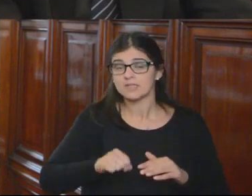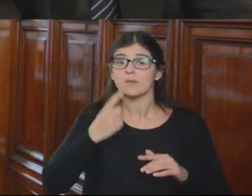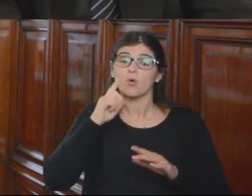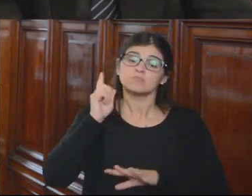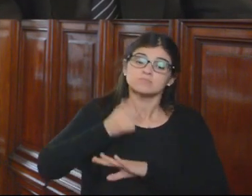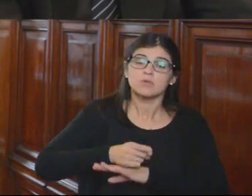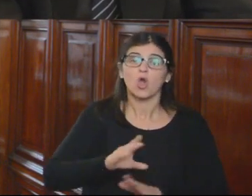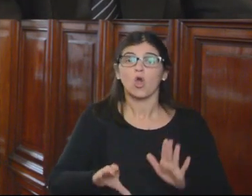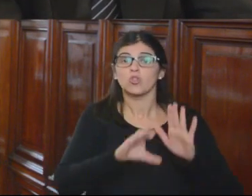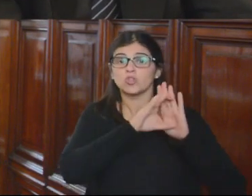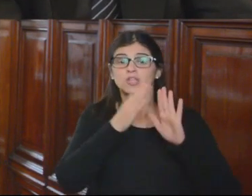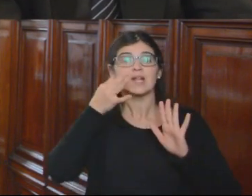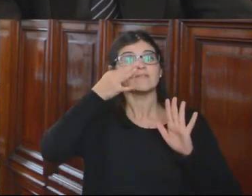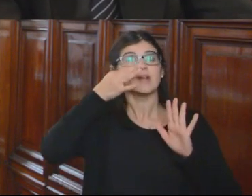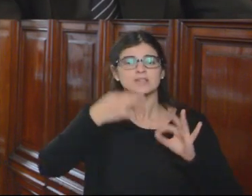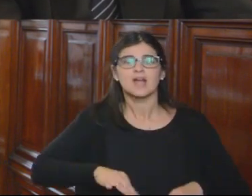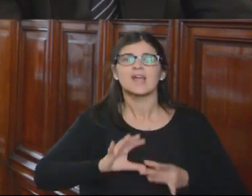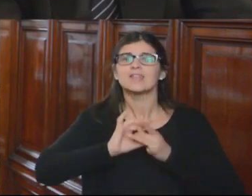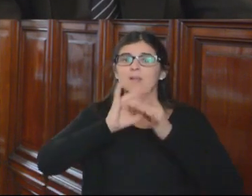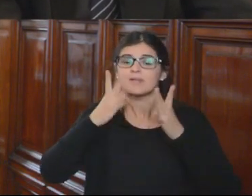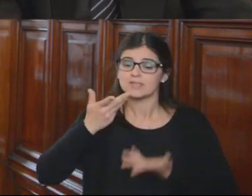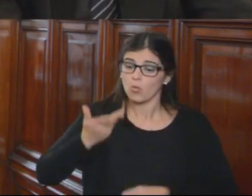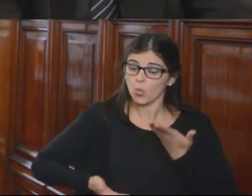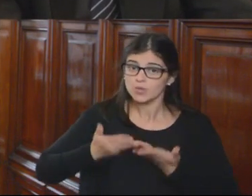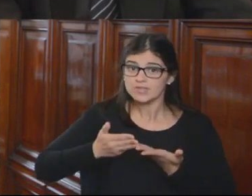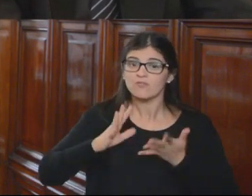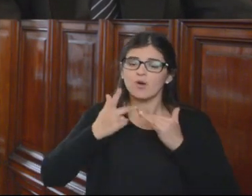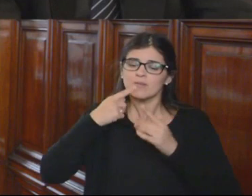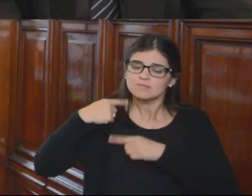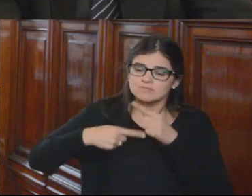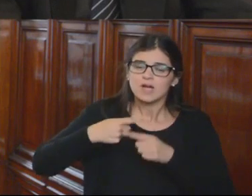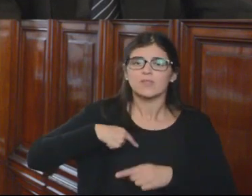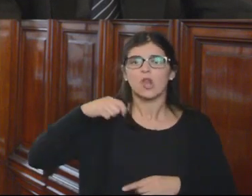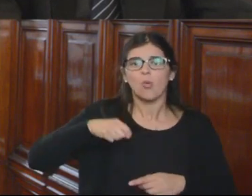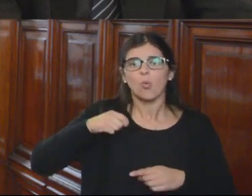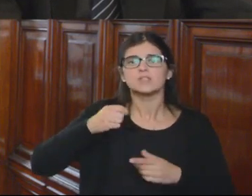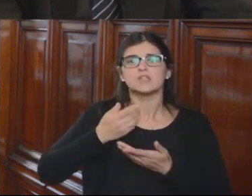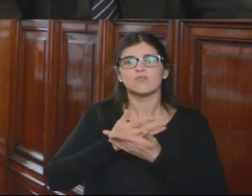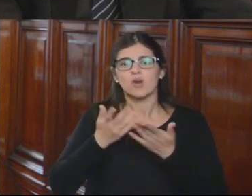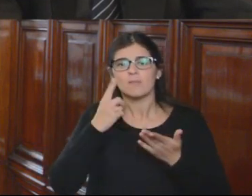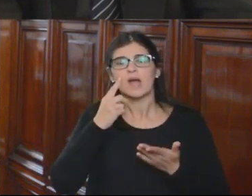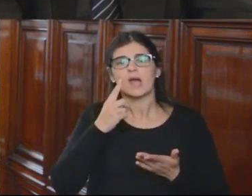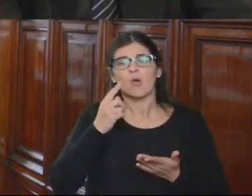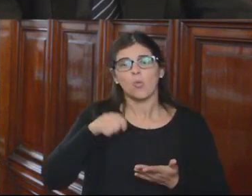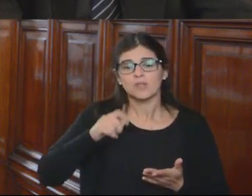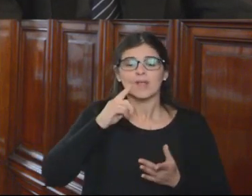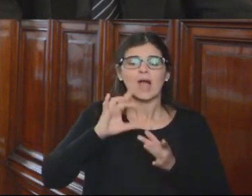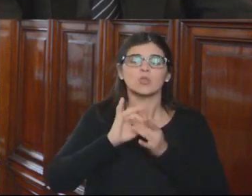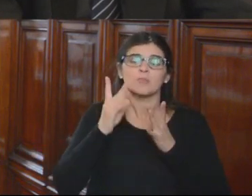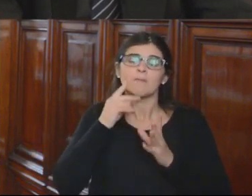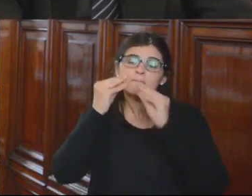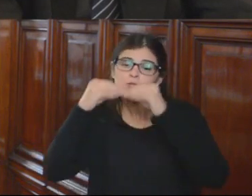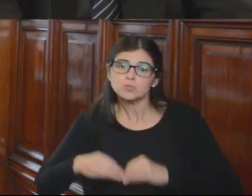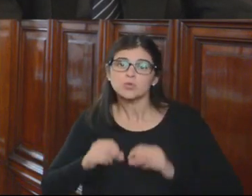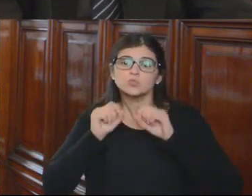constitucional, las garantías de independencia judicial son el desempeño de los jueces conforme a la carrera judicial y a la autonomía presupuestaria